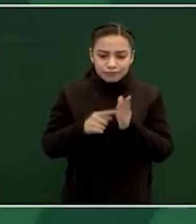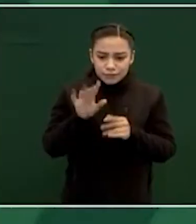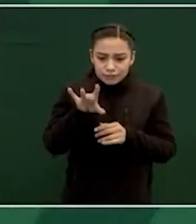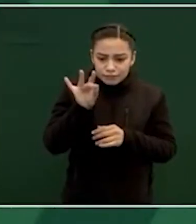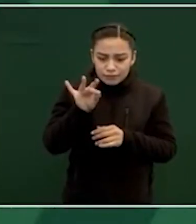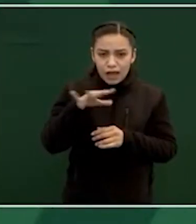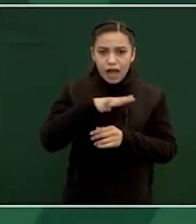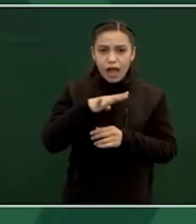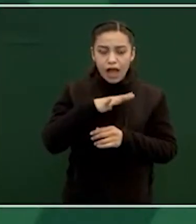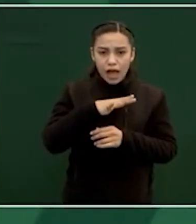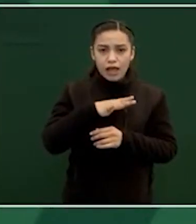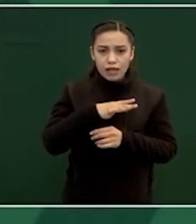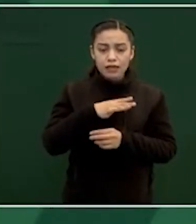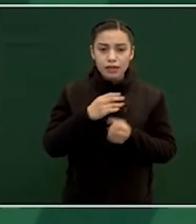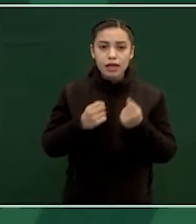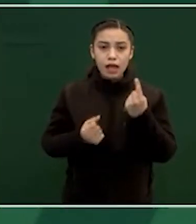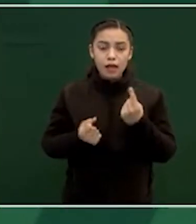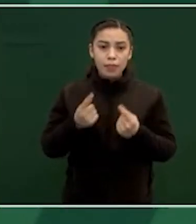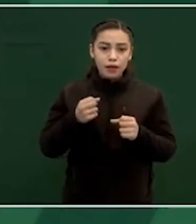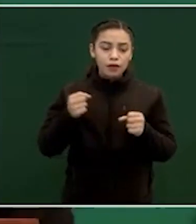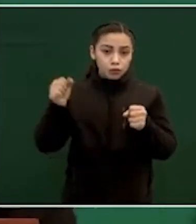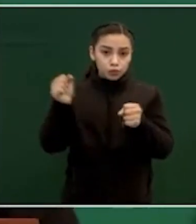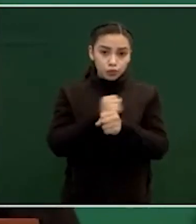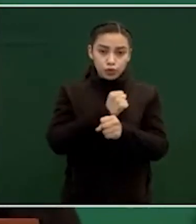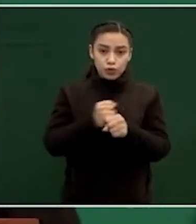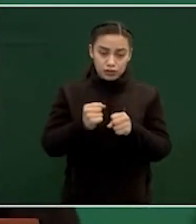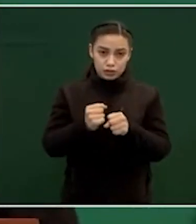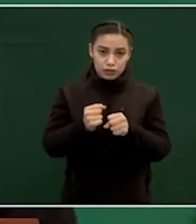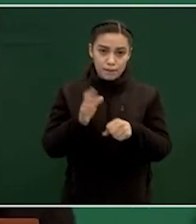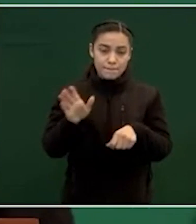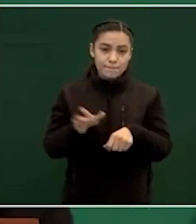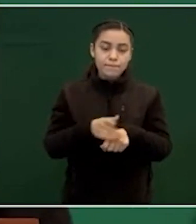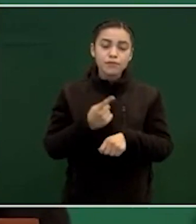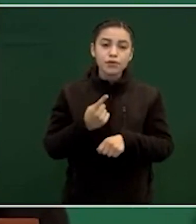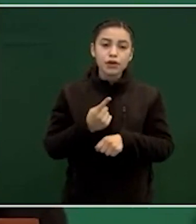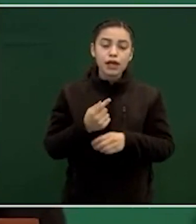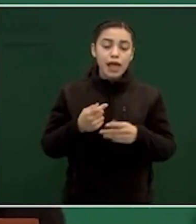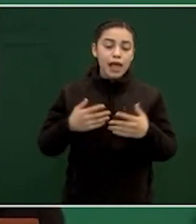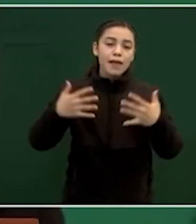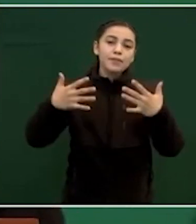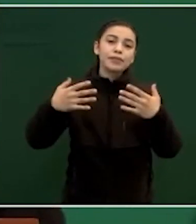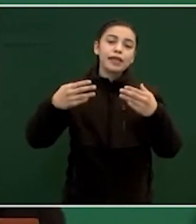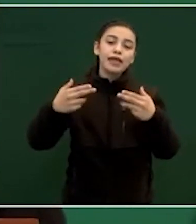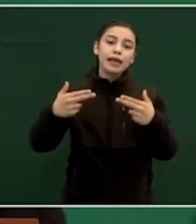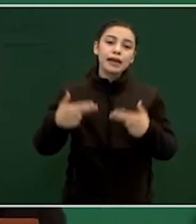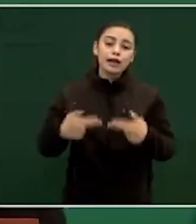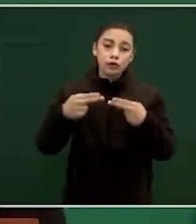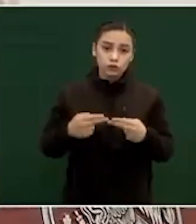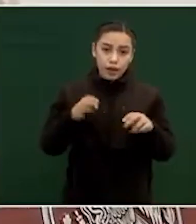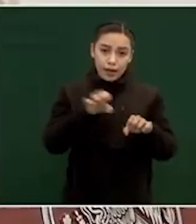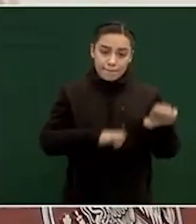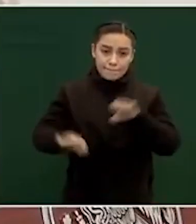por empresas españolas que han